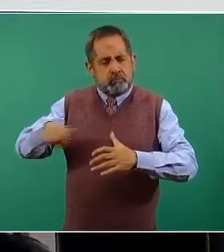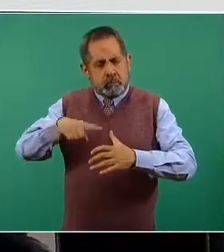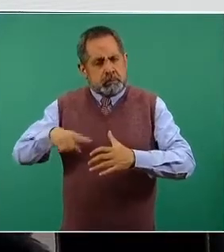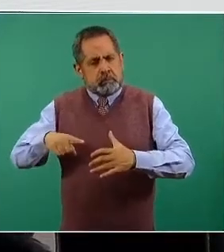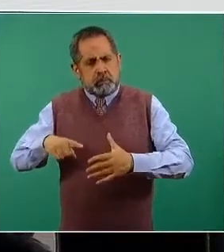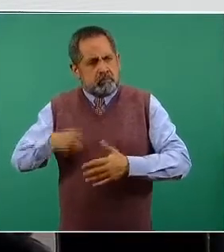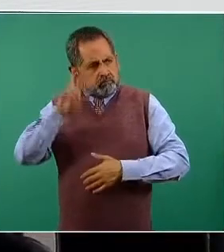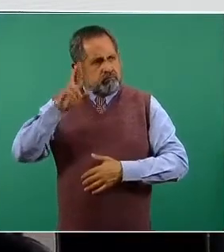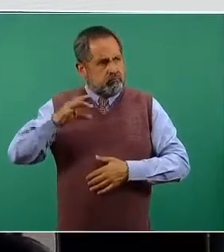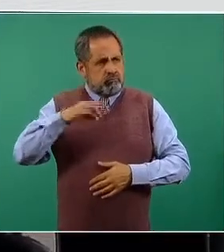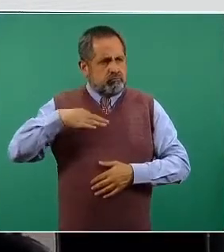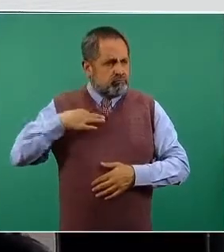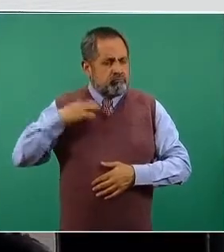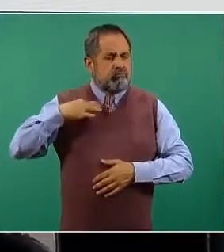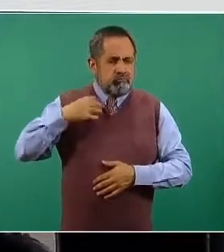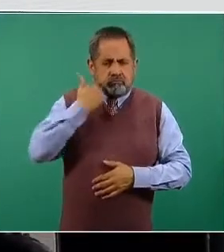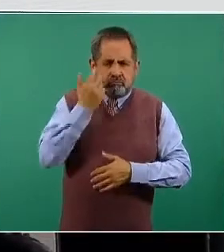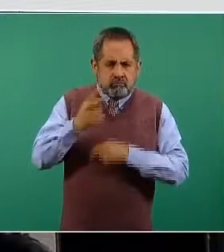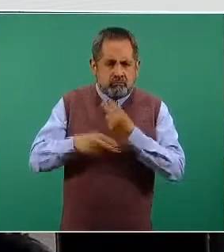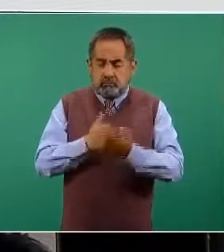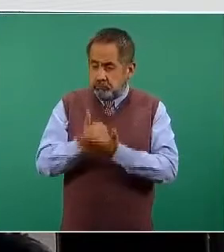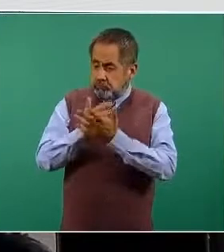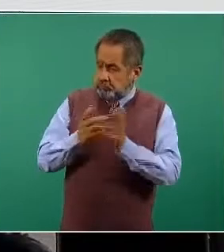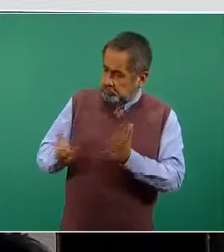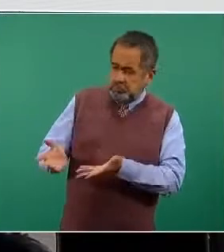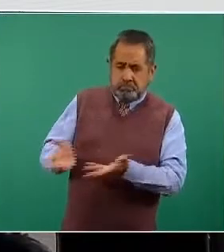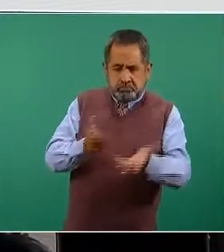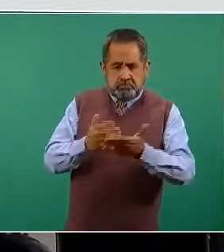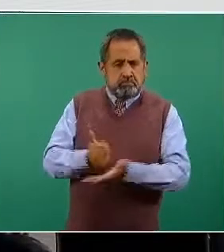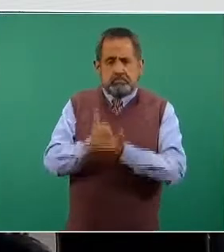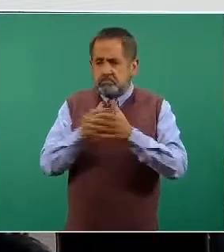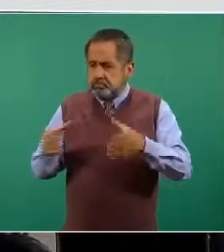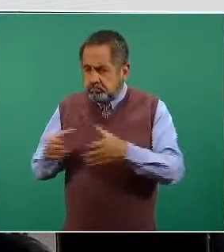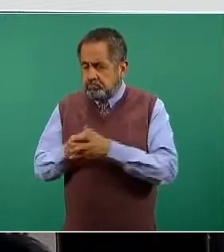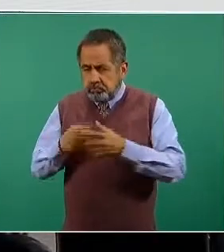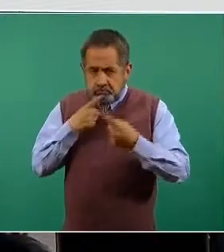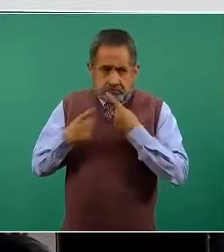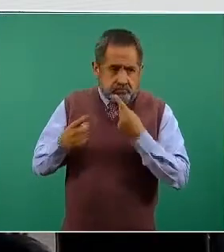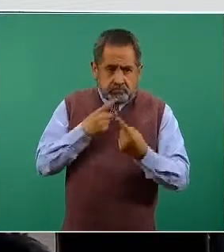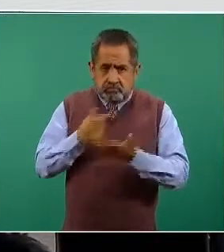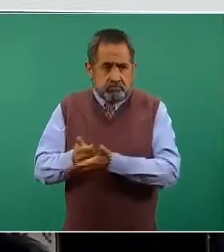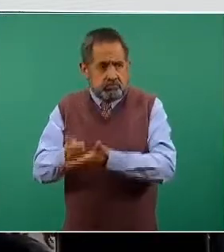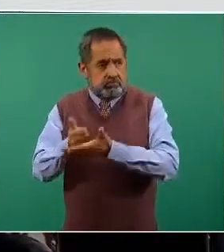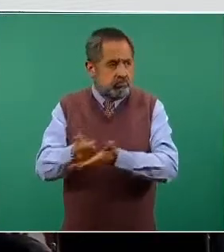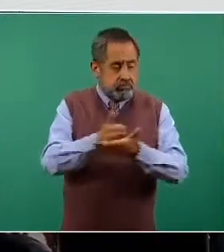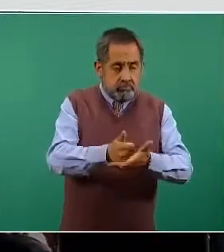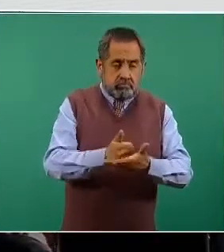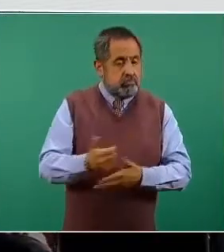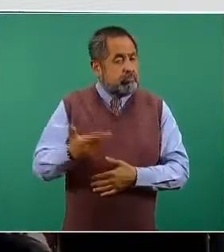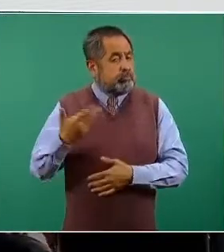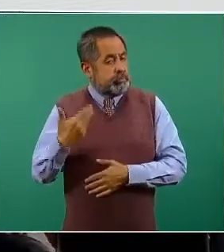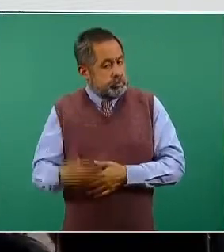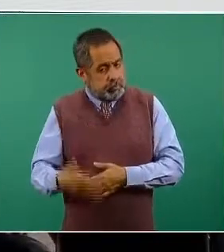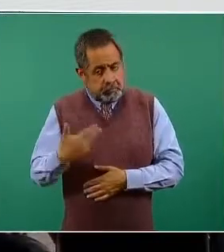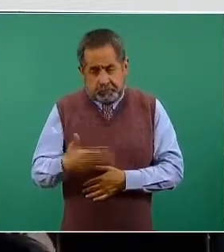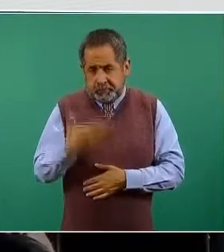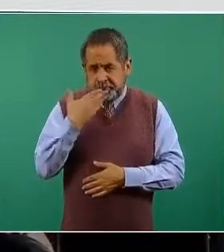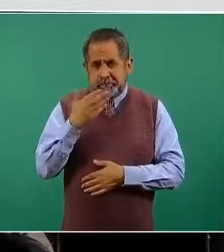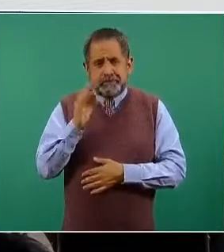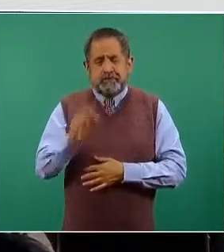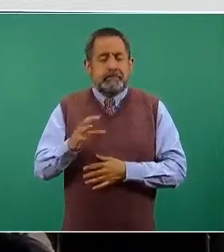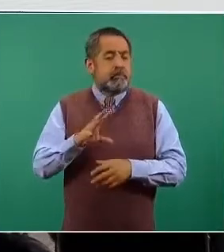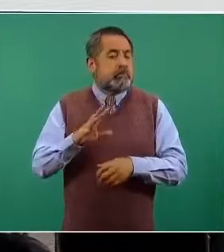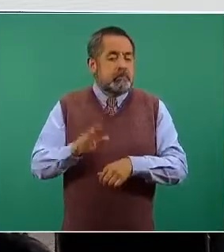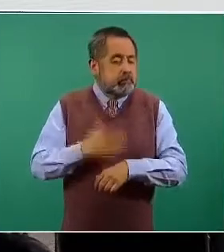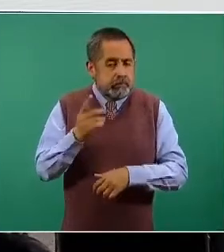también participantes de otros programas de bienestar, juegan un papel fundamental porque todo